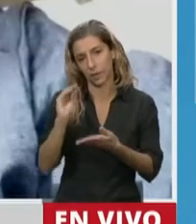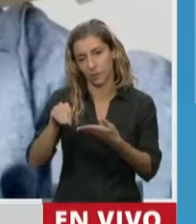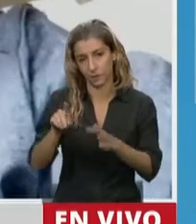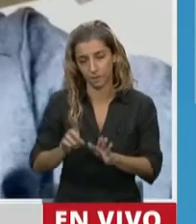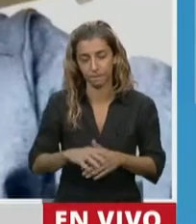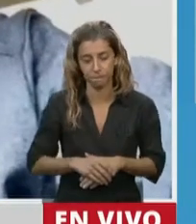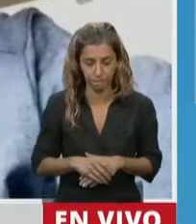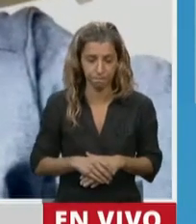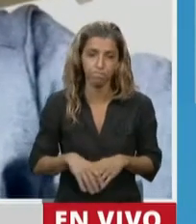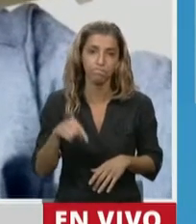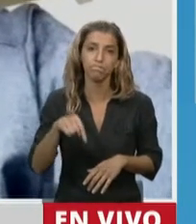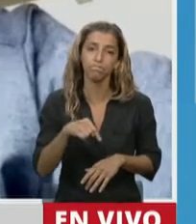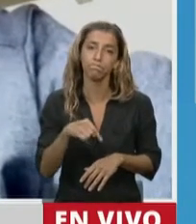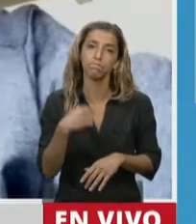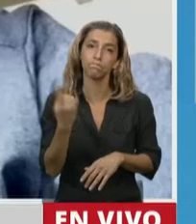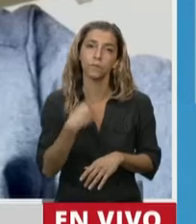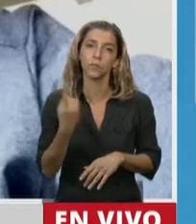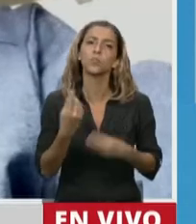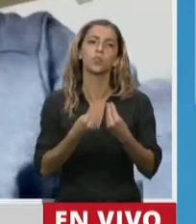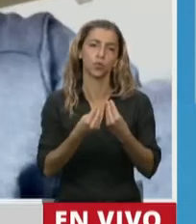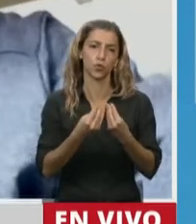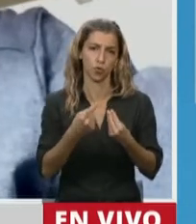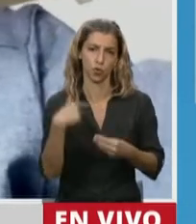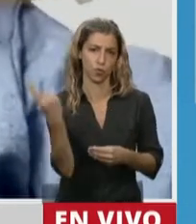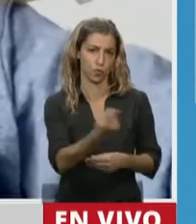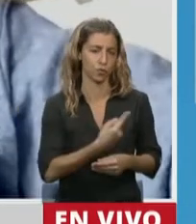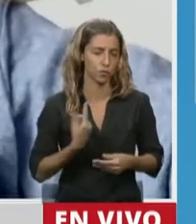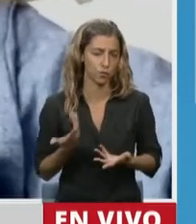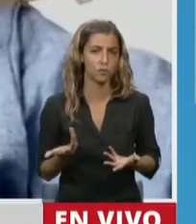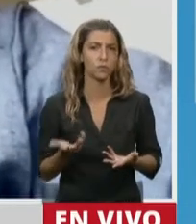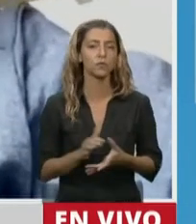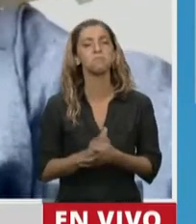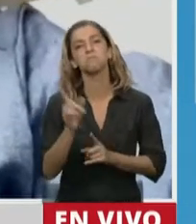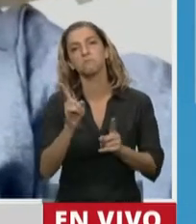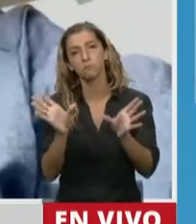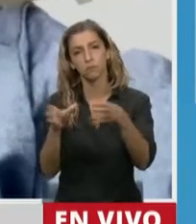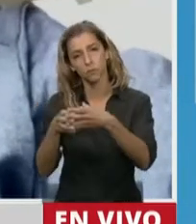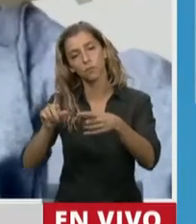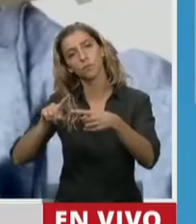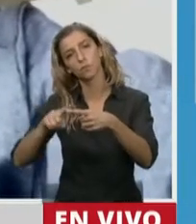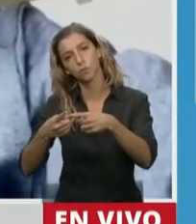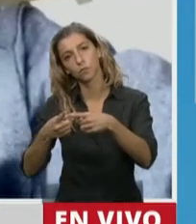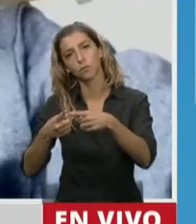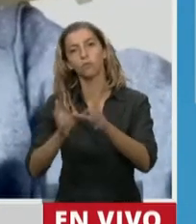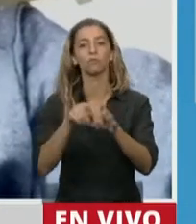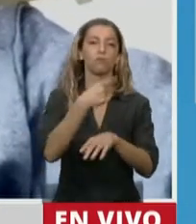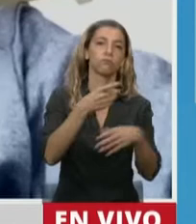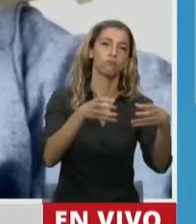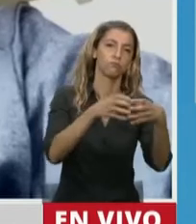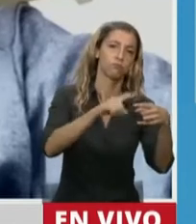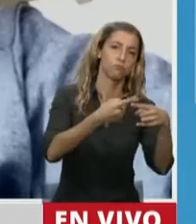otros en este país que ocupan el lugar de oficialismo, de oposición, tenemos problemas